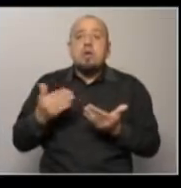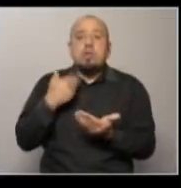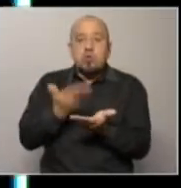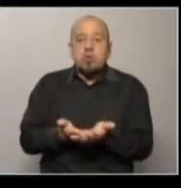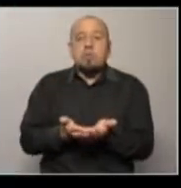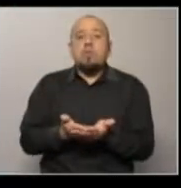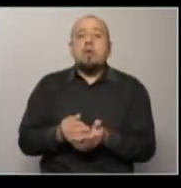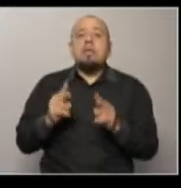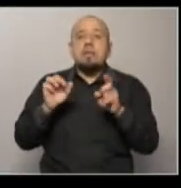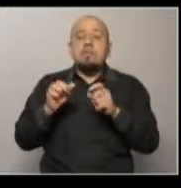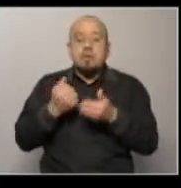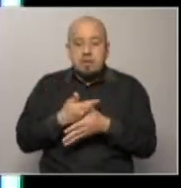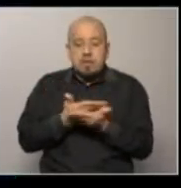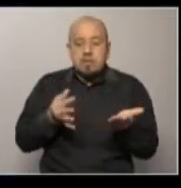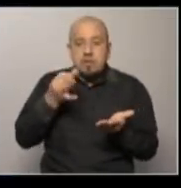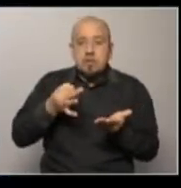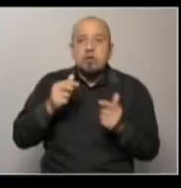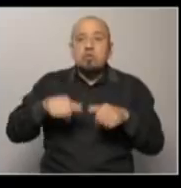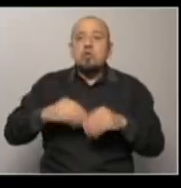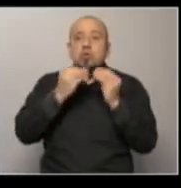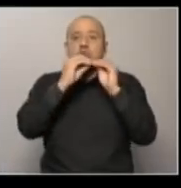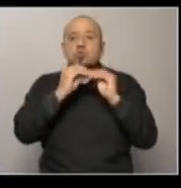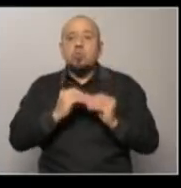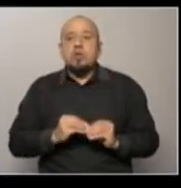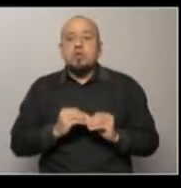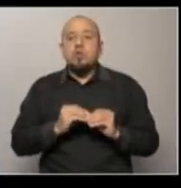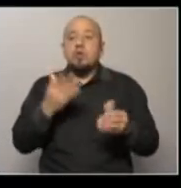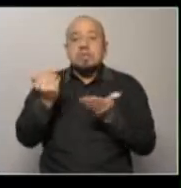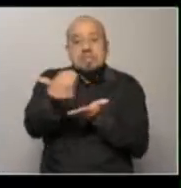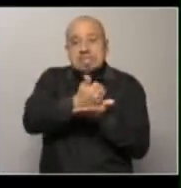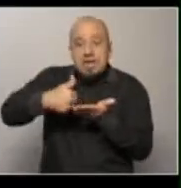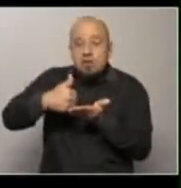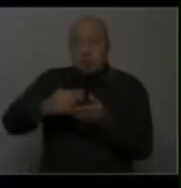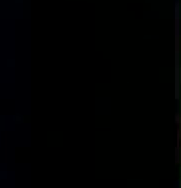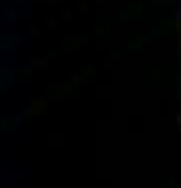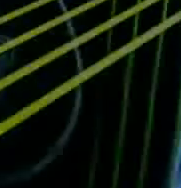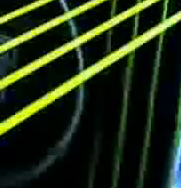meternos en la letra chica de nuestro presupuesto. Recorto y pego.